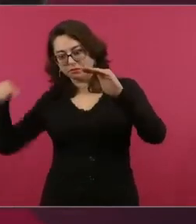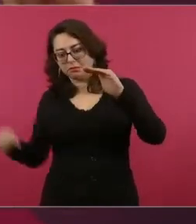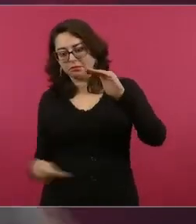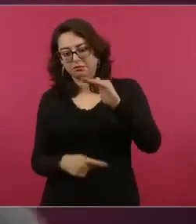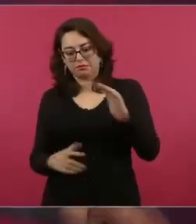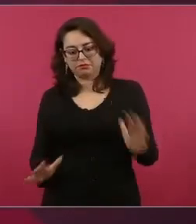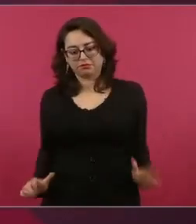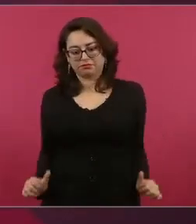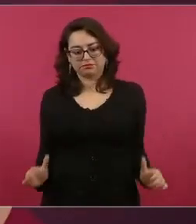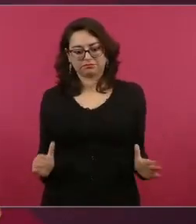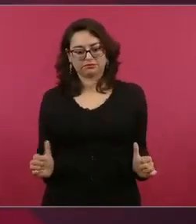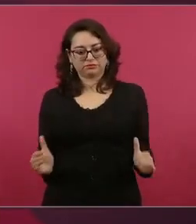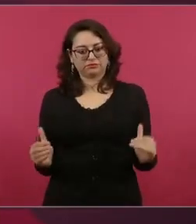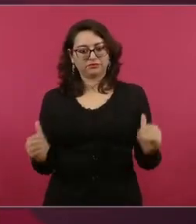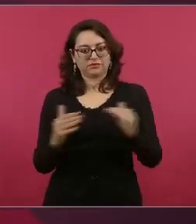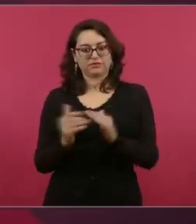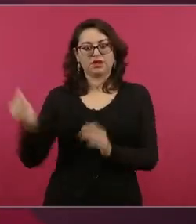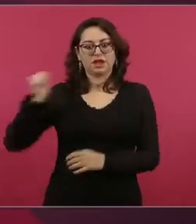de Tenochtitlán.